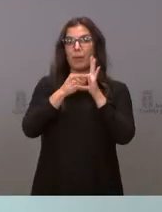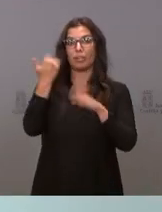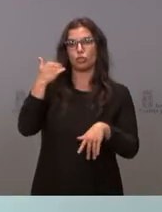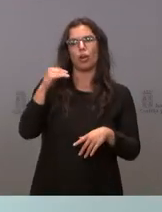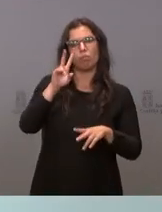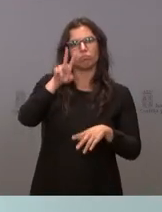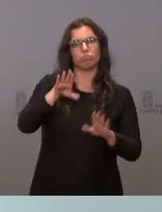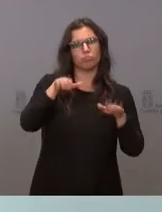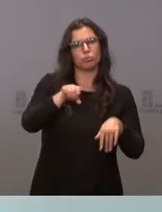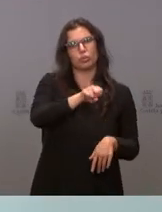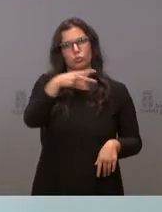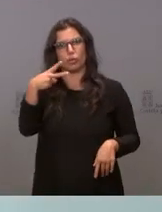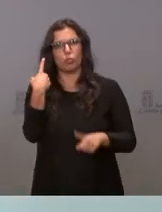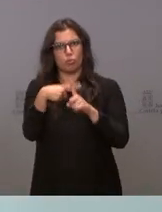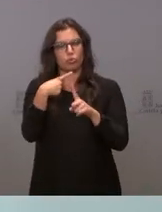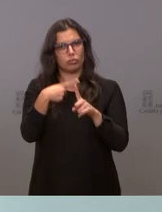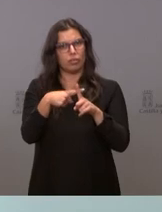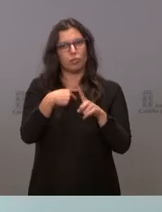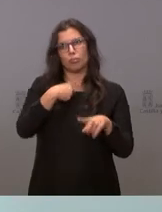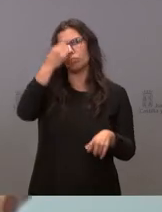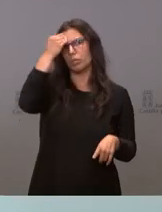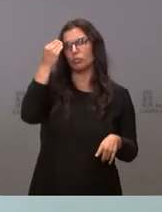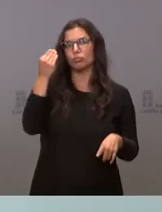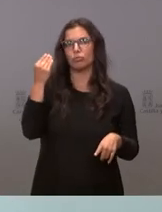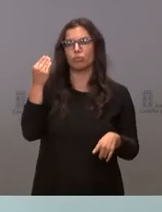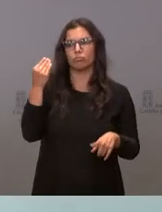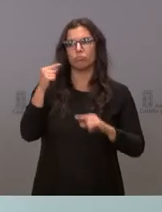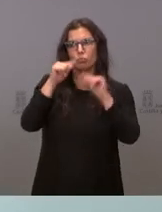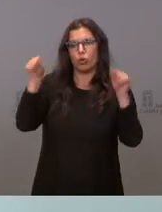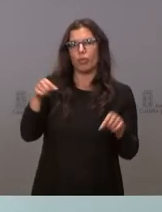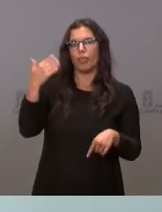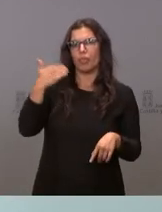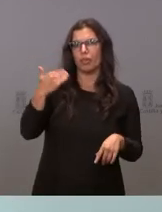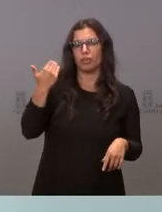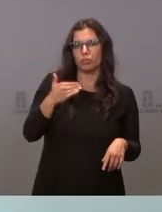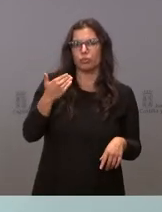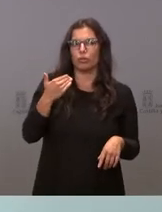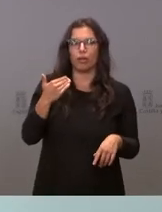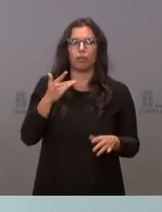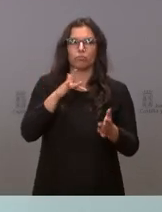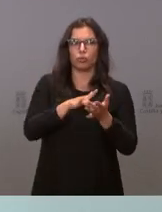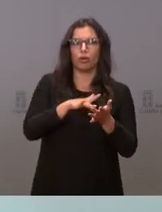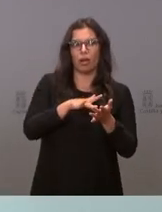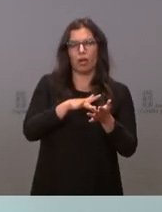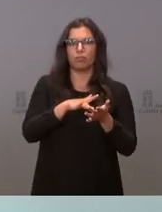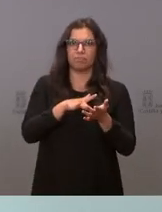positiva creo que en fin la provincia de Soria ha sido una de las provincias que